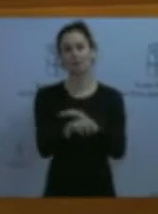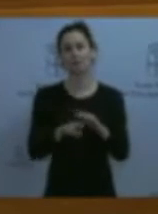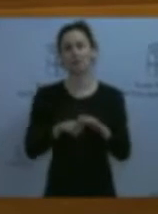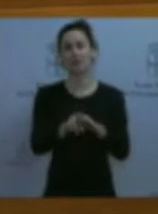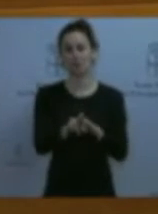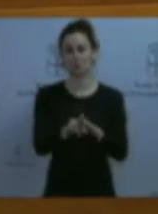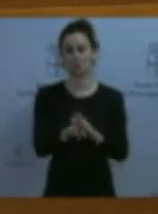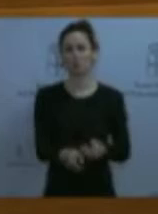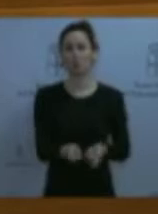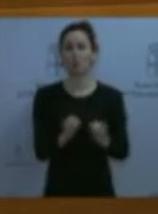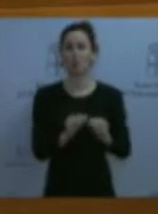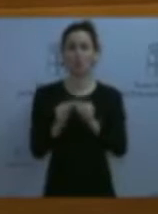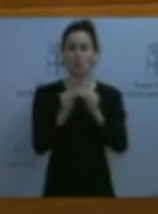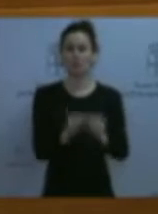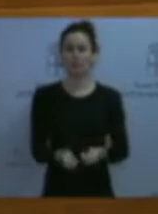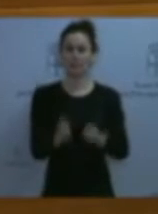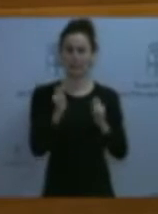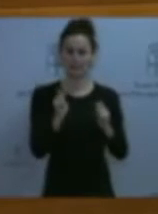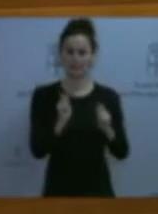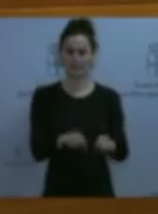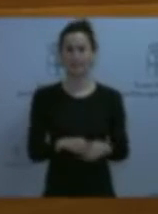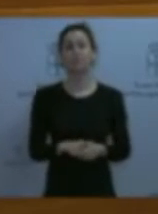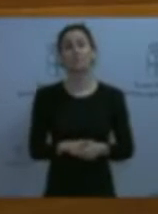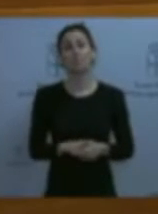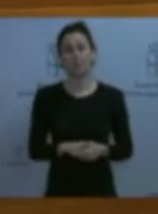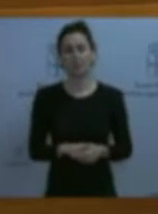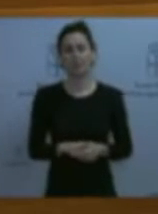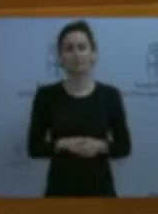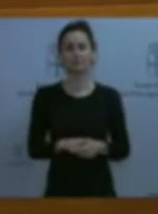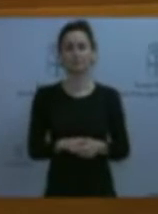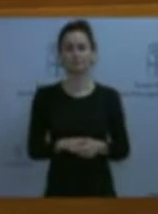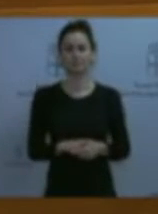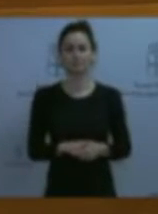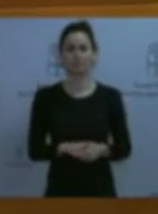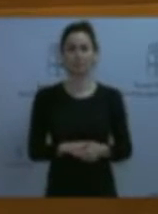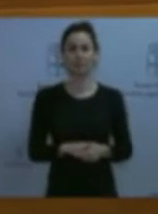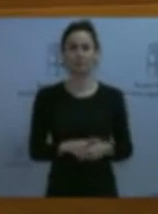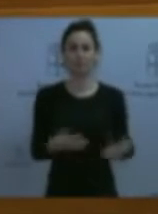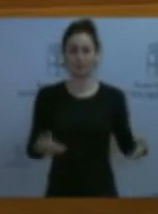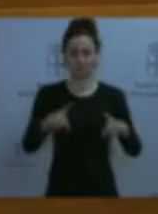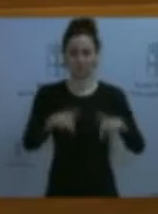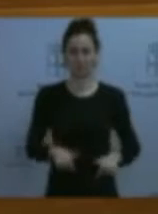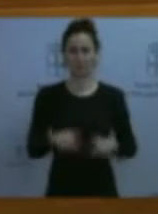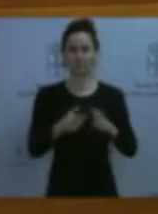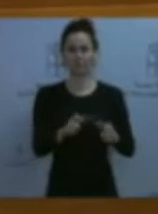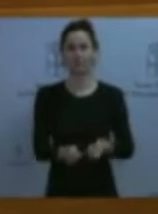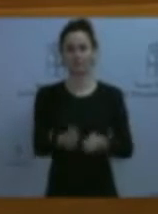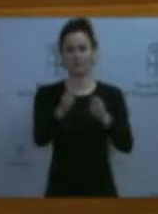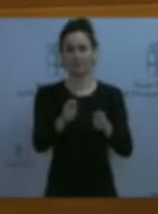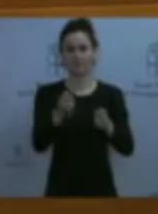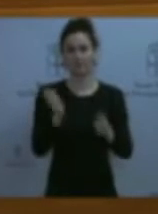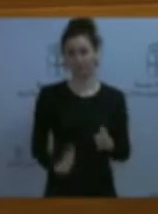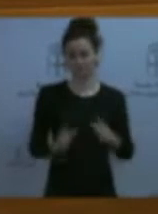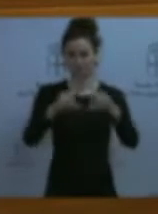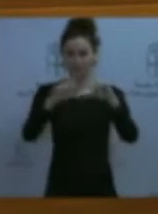comunes pesqueros. Encima de esta mesa del sector pesquero profesional asturiano